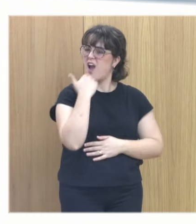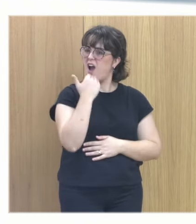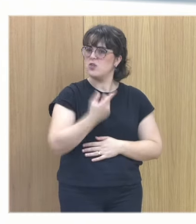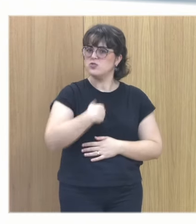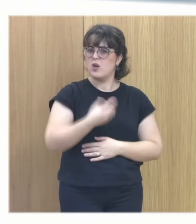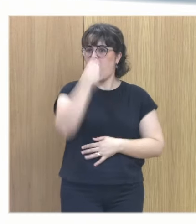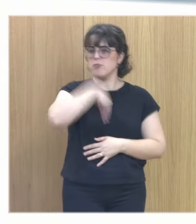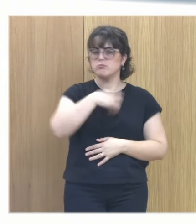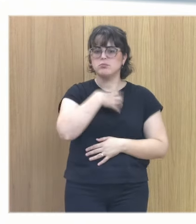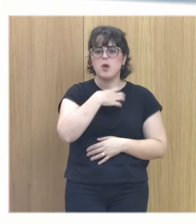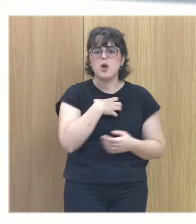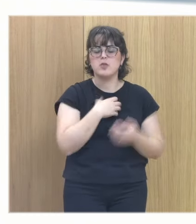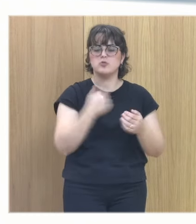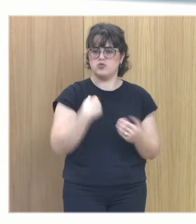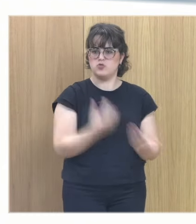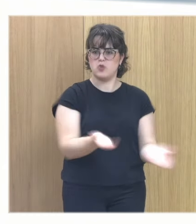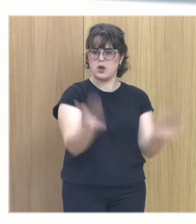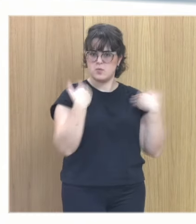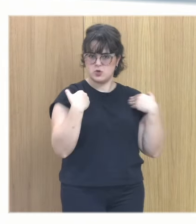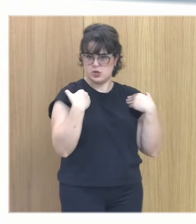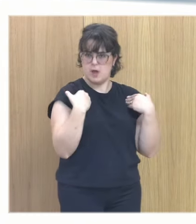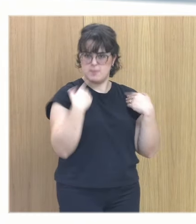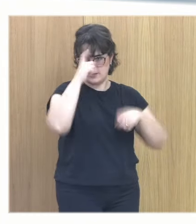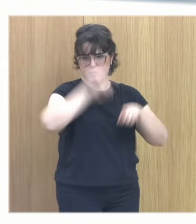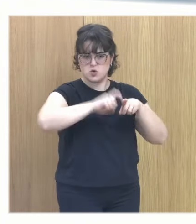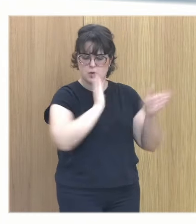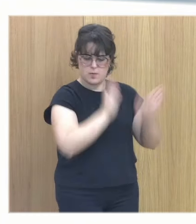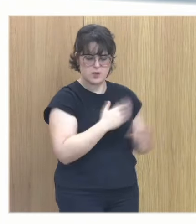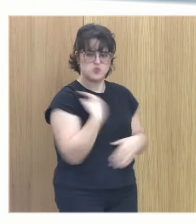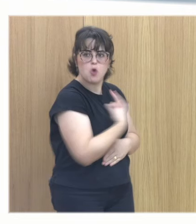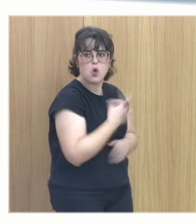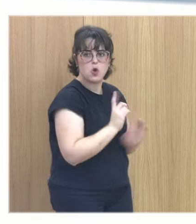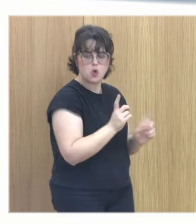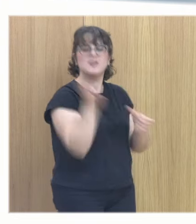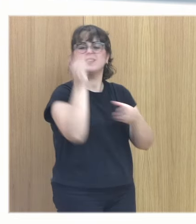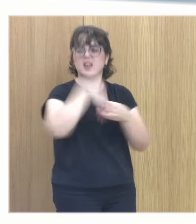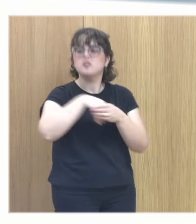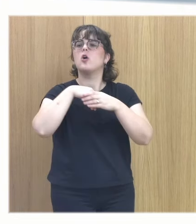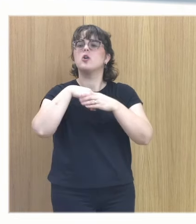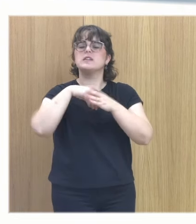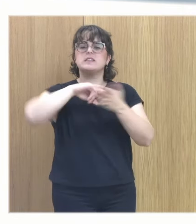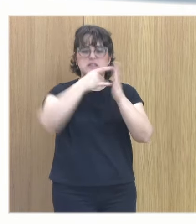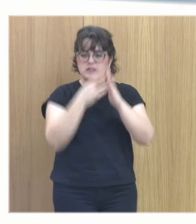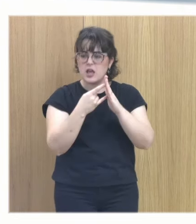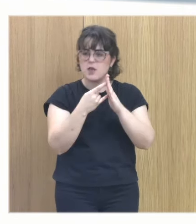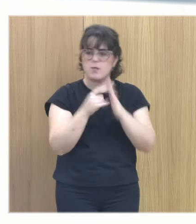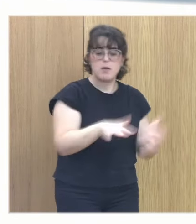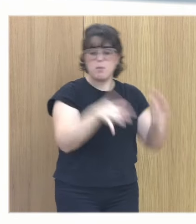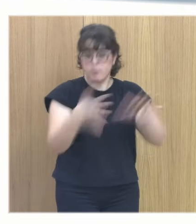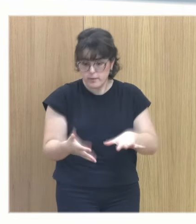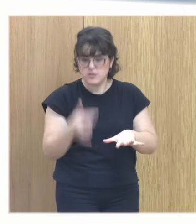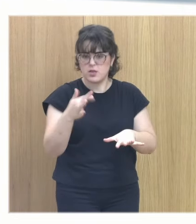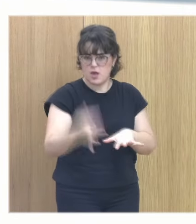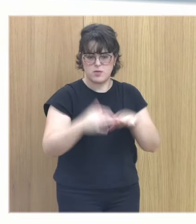saltar es decir yo no trabajo como psicoterapeuta aislada yo trabajo como psicoterapeuta dentro de un sistema que se va a poner en marcha y que